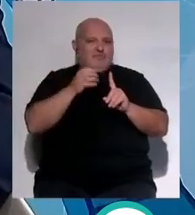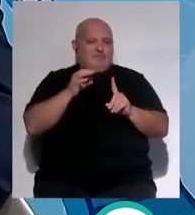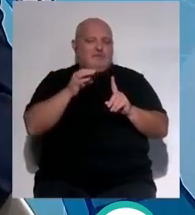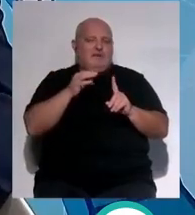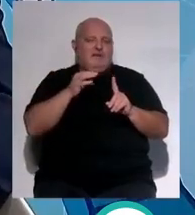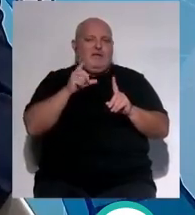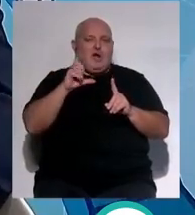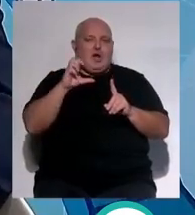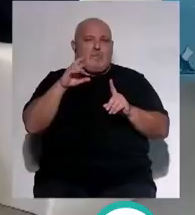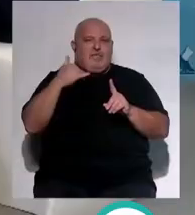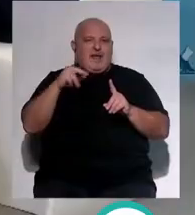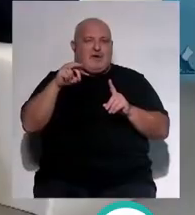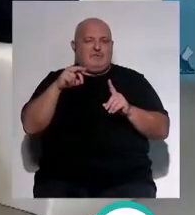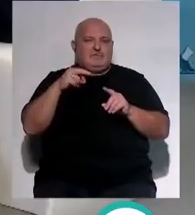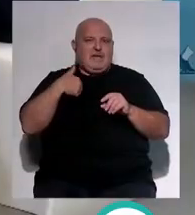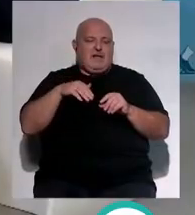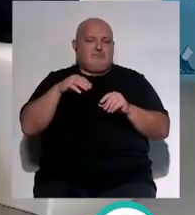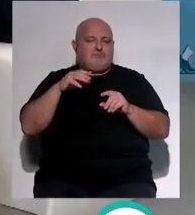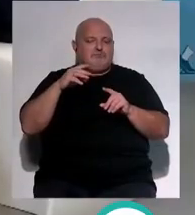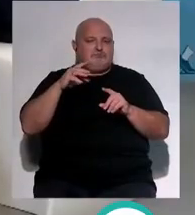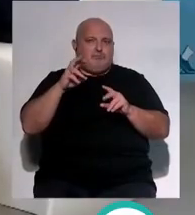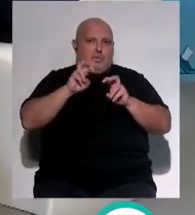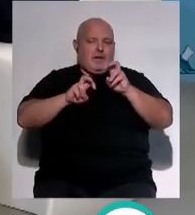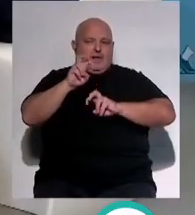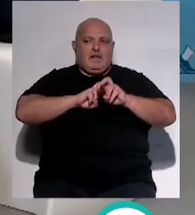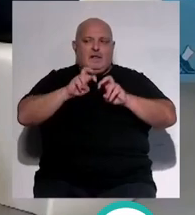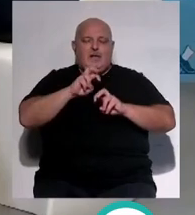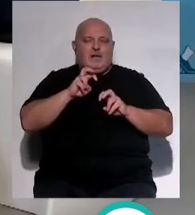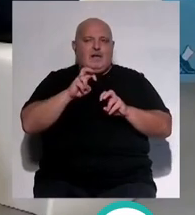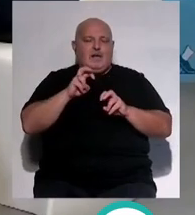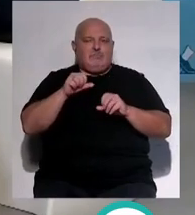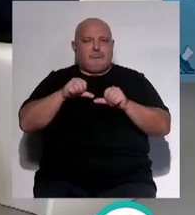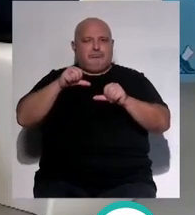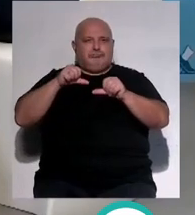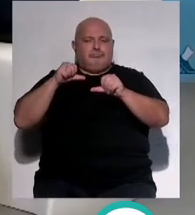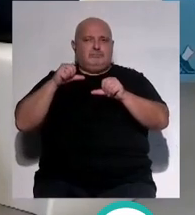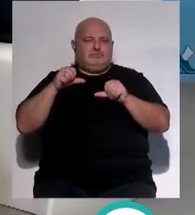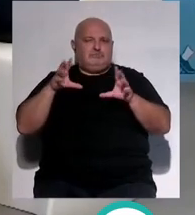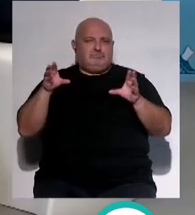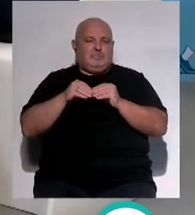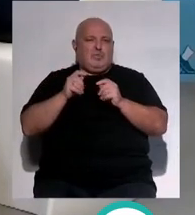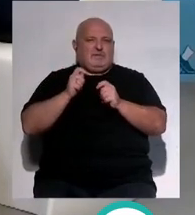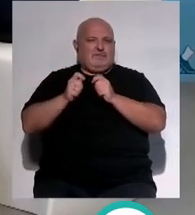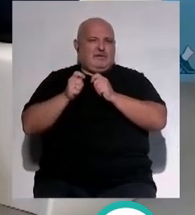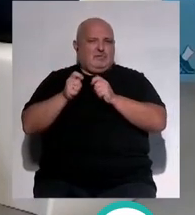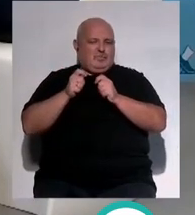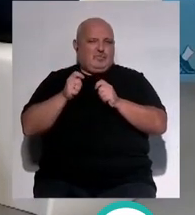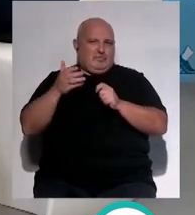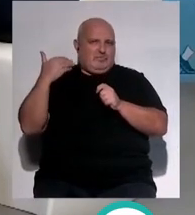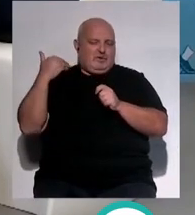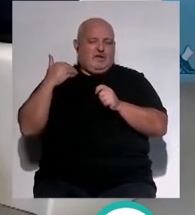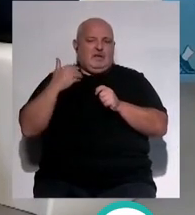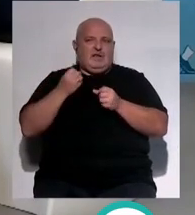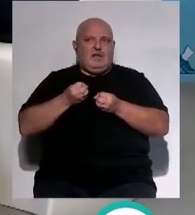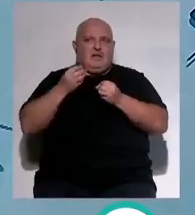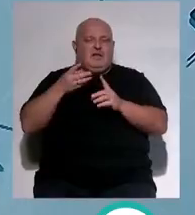desde López Cano ya nos habíamos marcado hace unos años repasamos una entrevista que tuvimos hace unos años